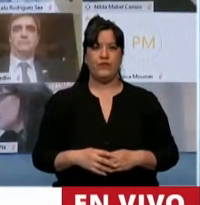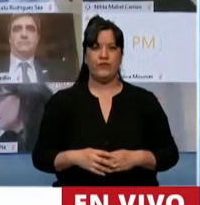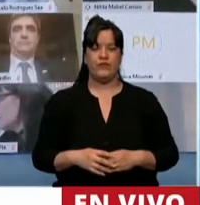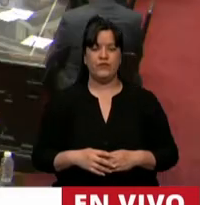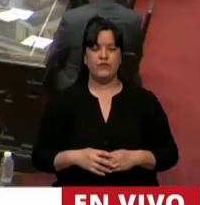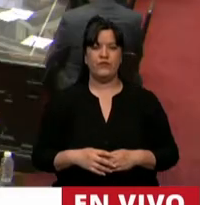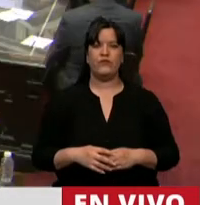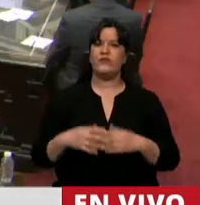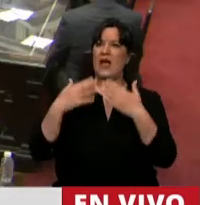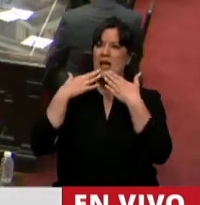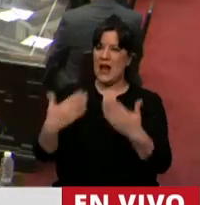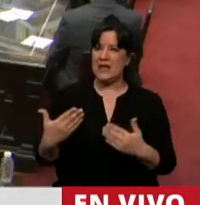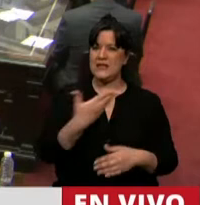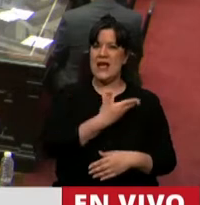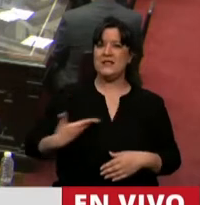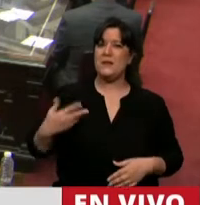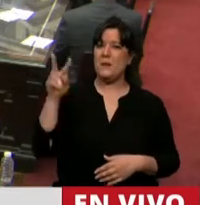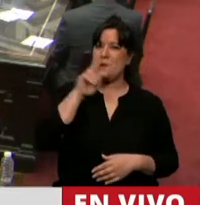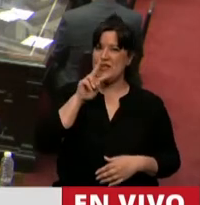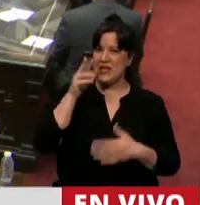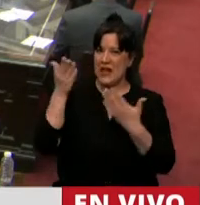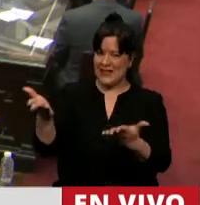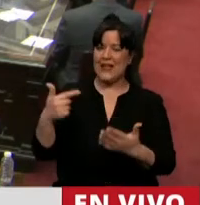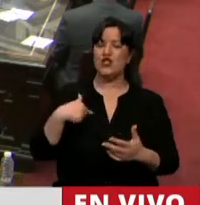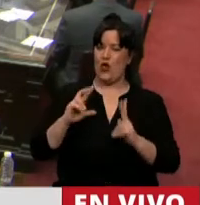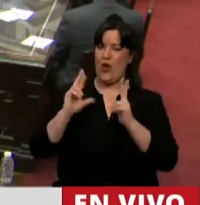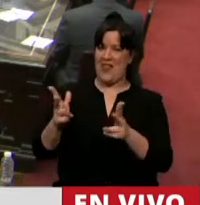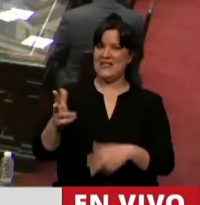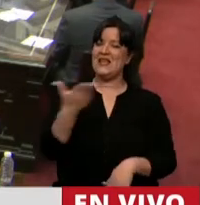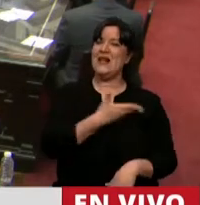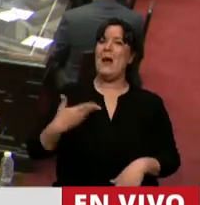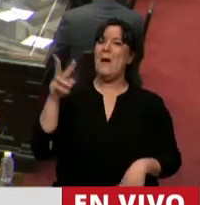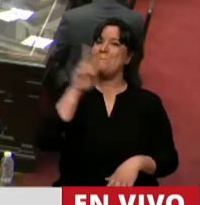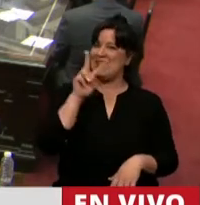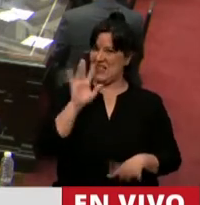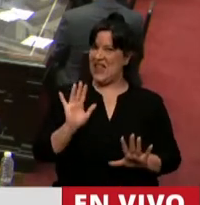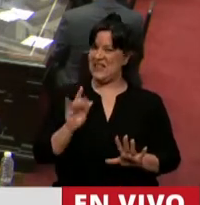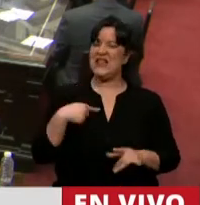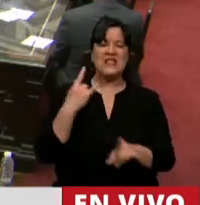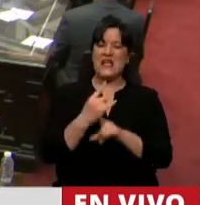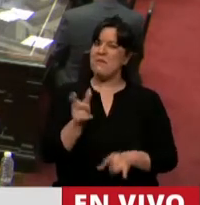Gracias, Presidenta. Le voy a decir Presidenta todas las veces.